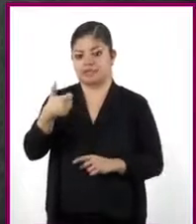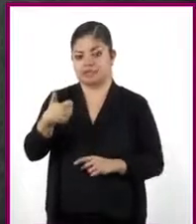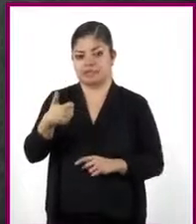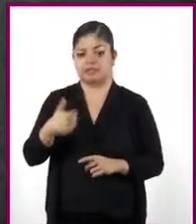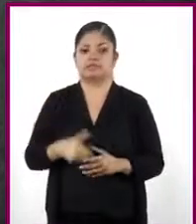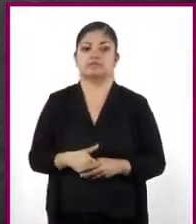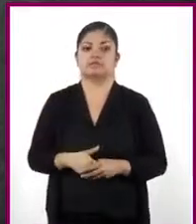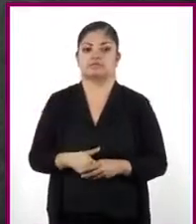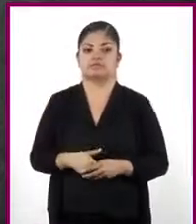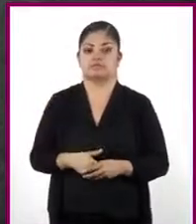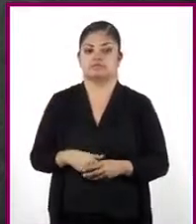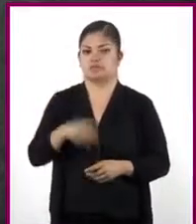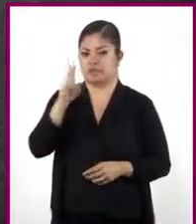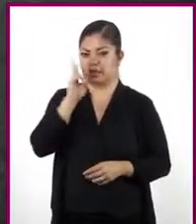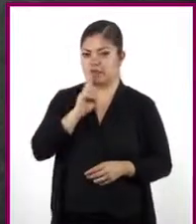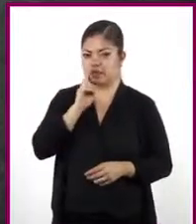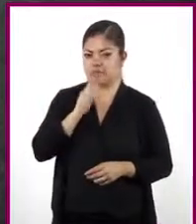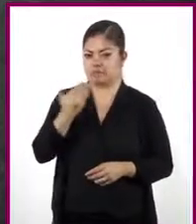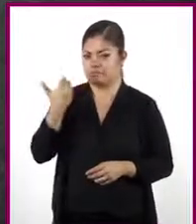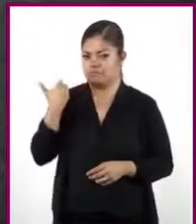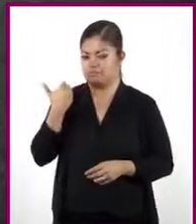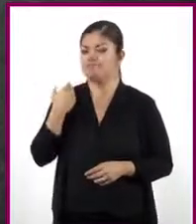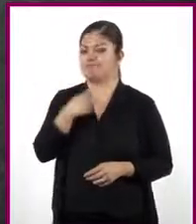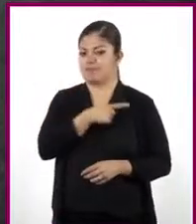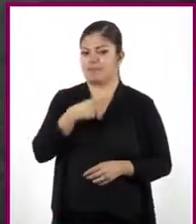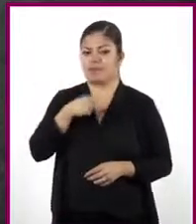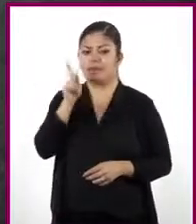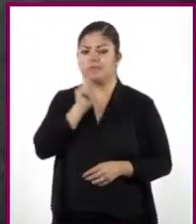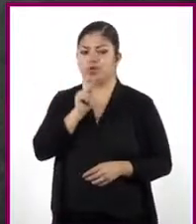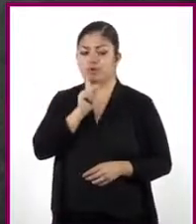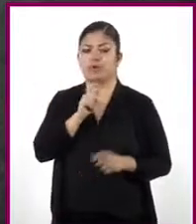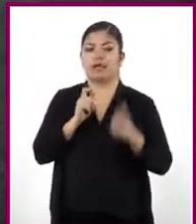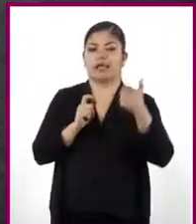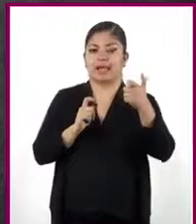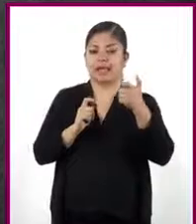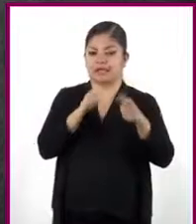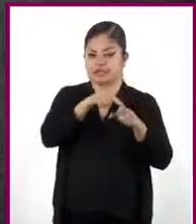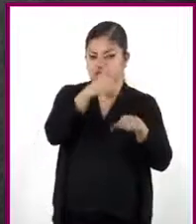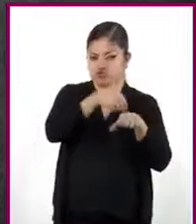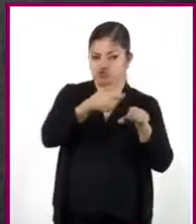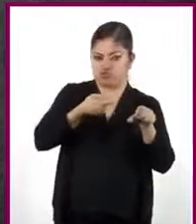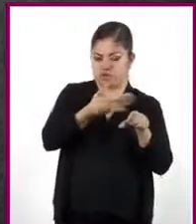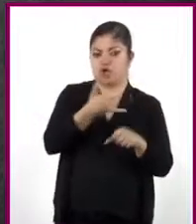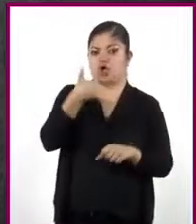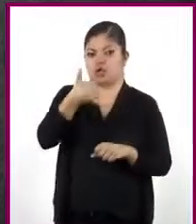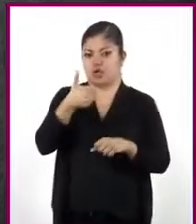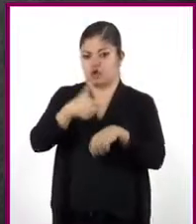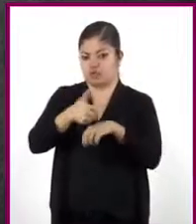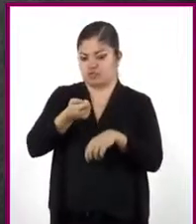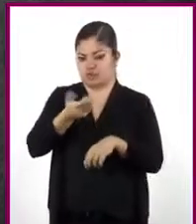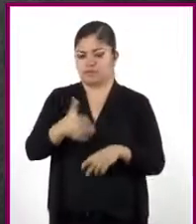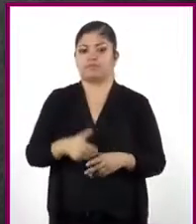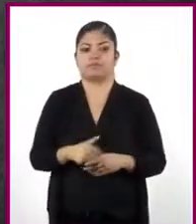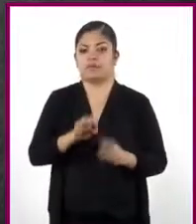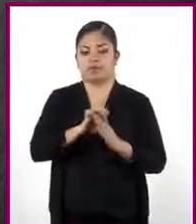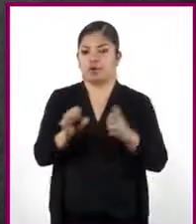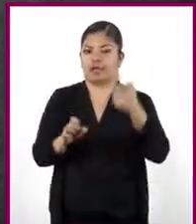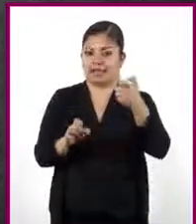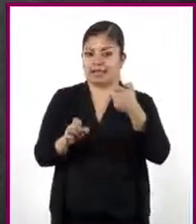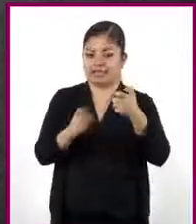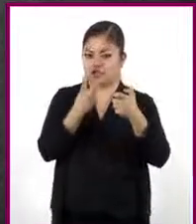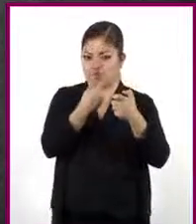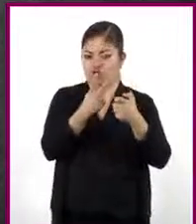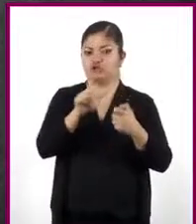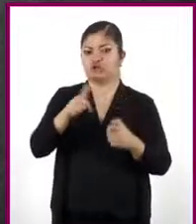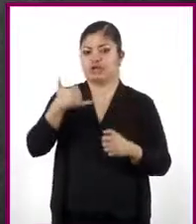Para comprobar lo anterior, asignemos un valor a X y un valor a Y. Por ejemplo, que X sea 2 y